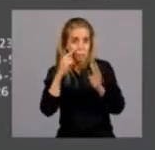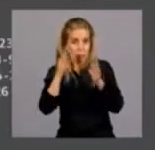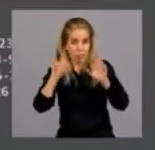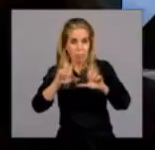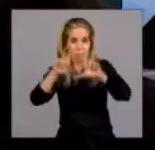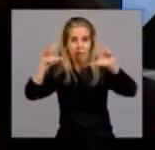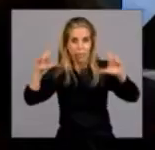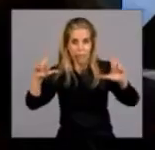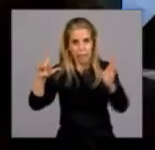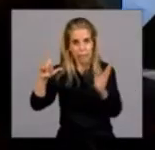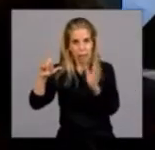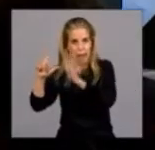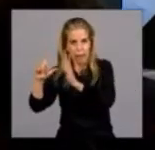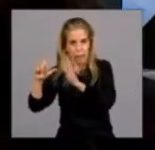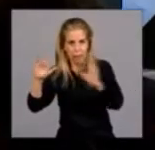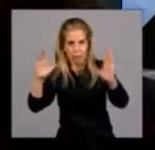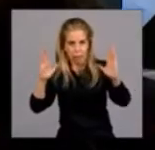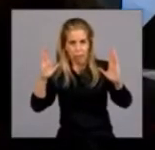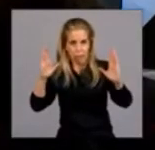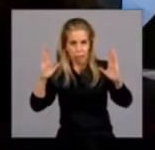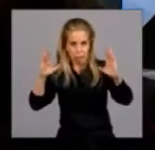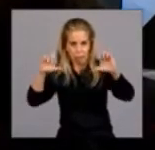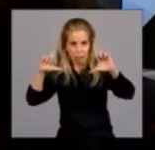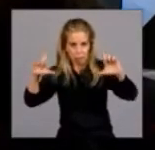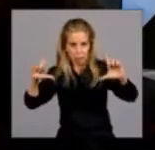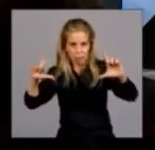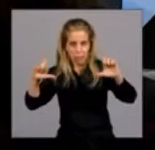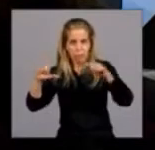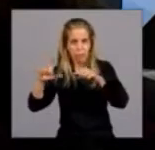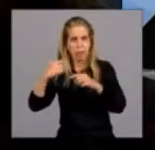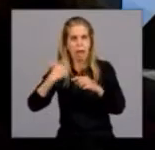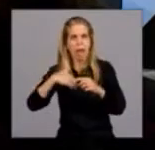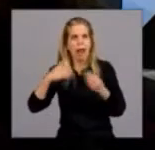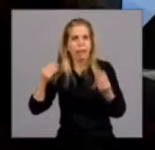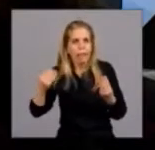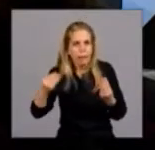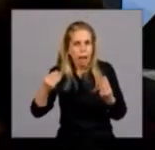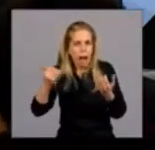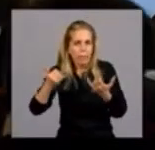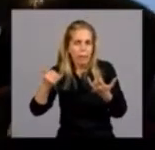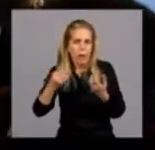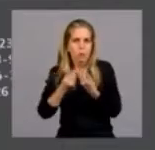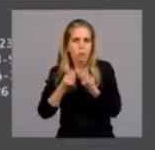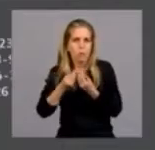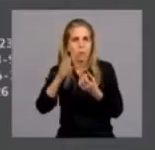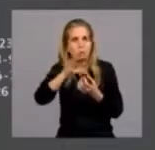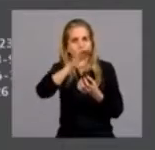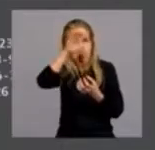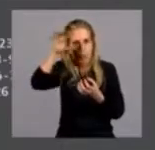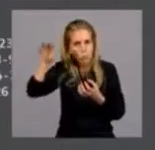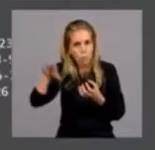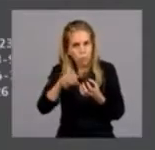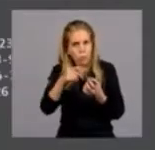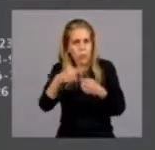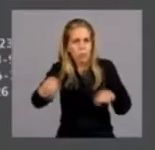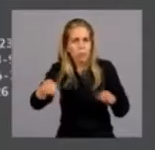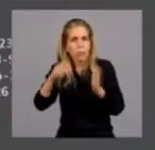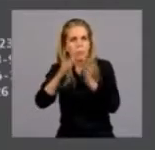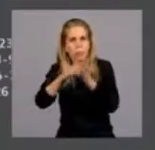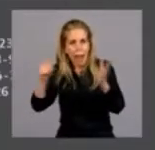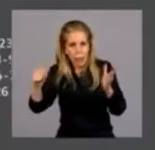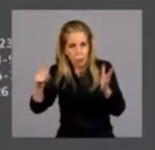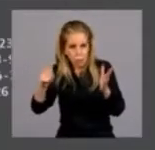pantalla, es una Argentina que tenía muchos blancos. Muchos blancos. Y